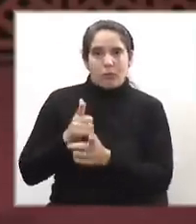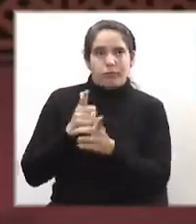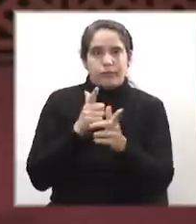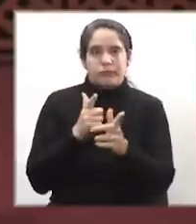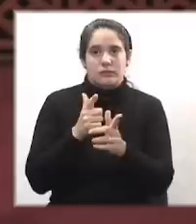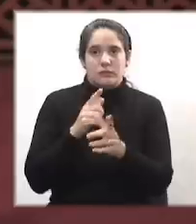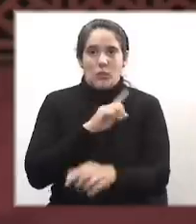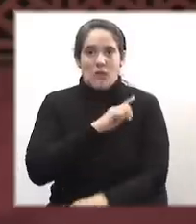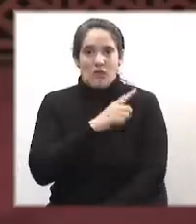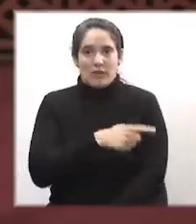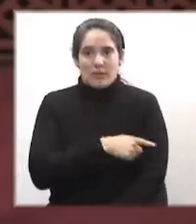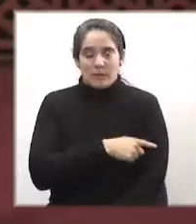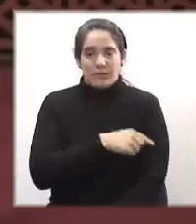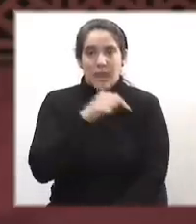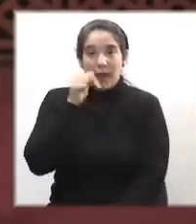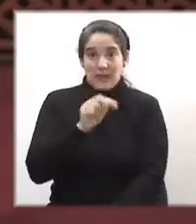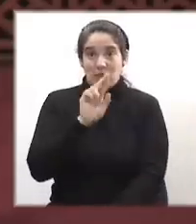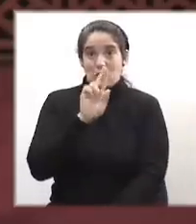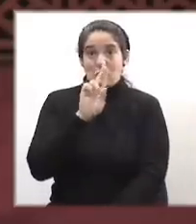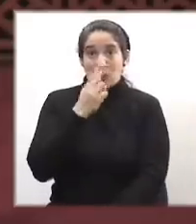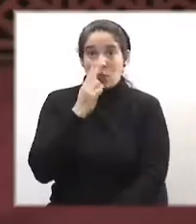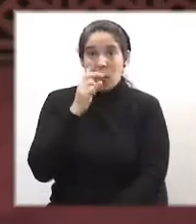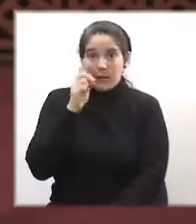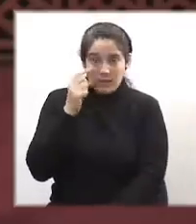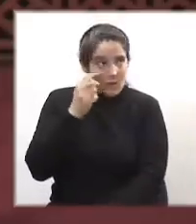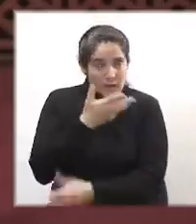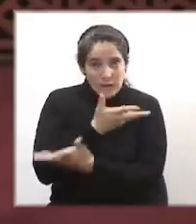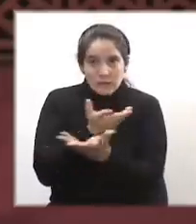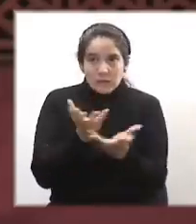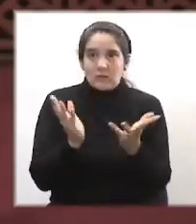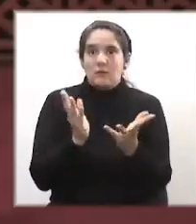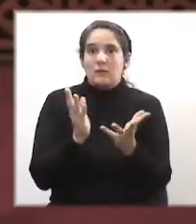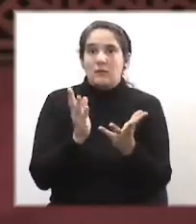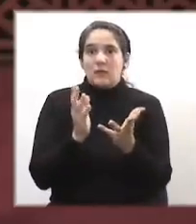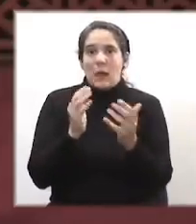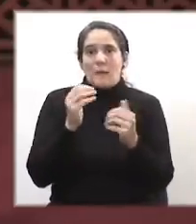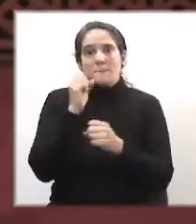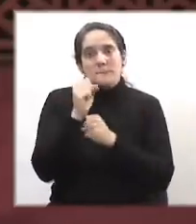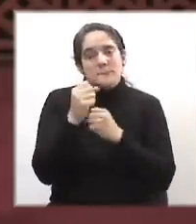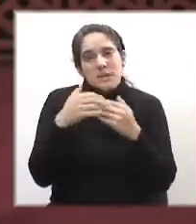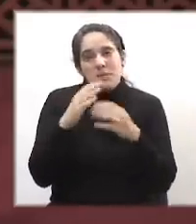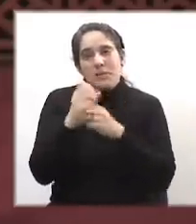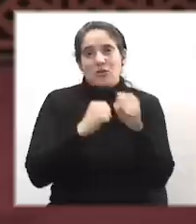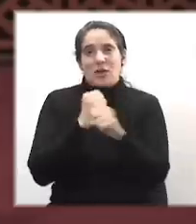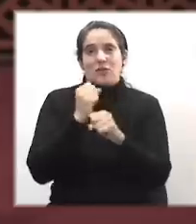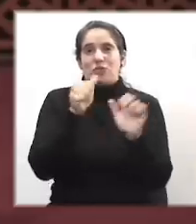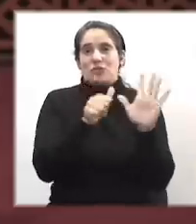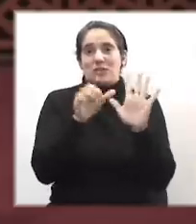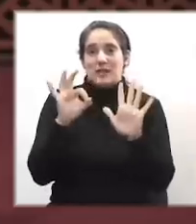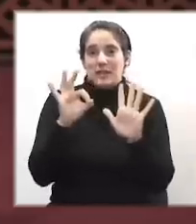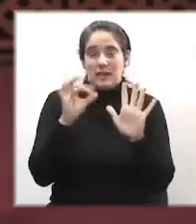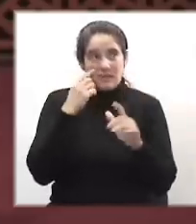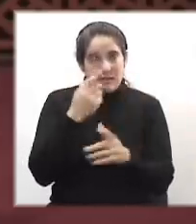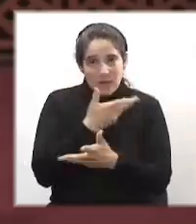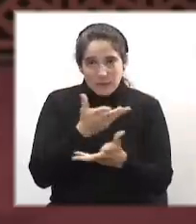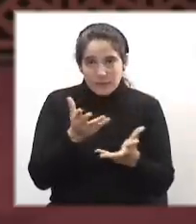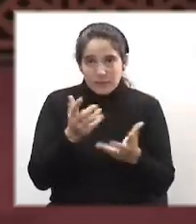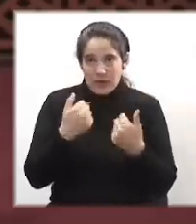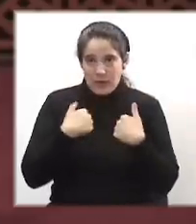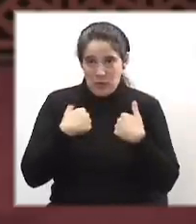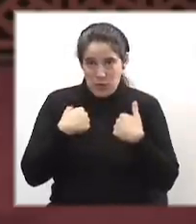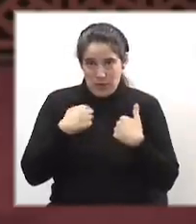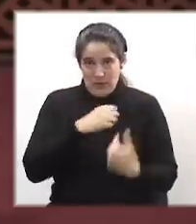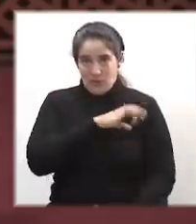nuestro país se registran acciones armadas en los primeros años de la década del 60. Y nuestra